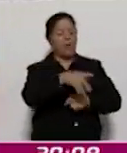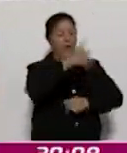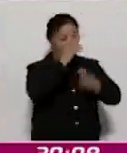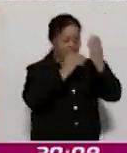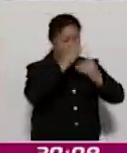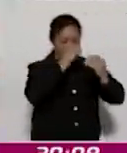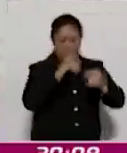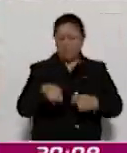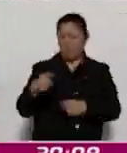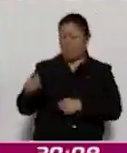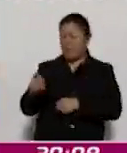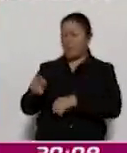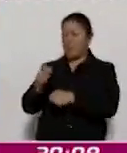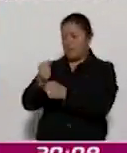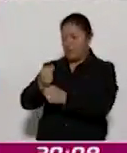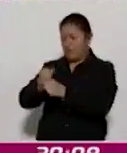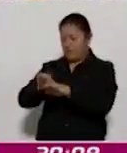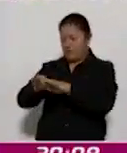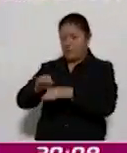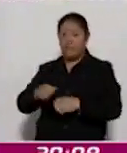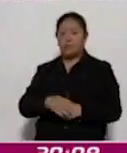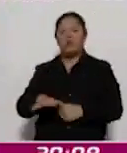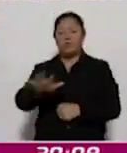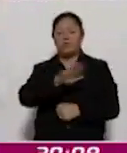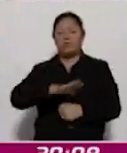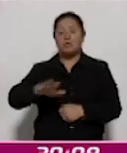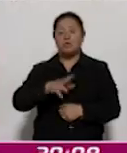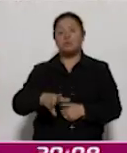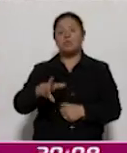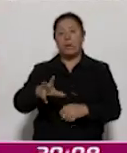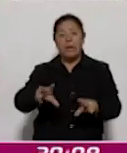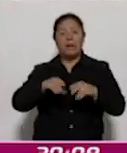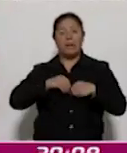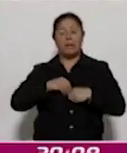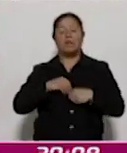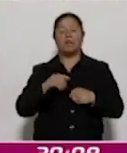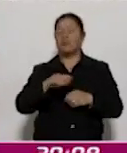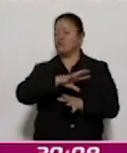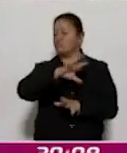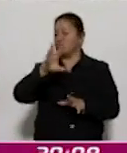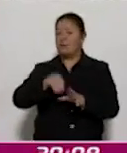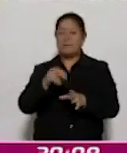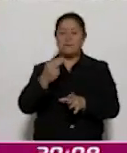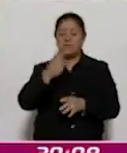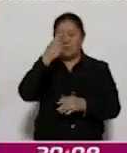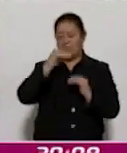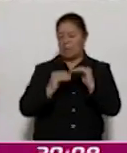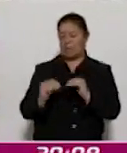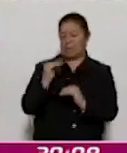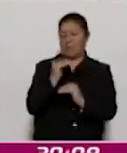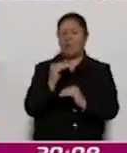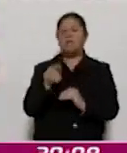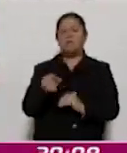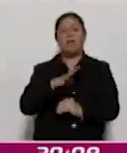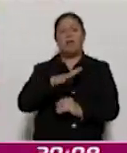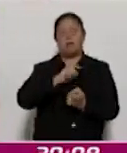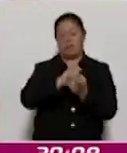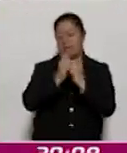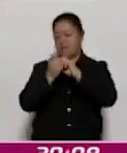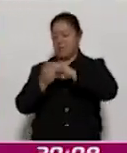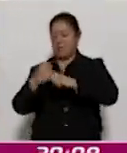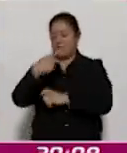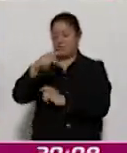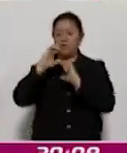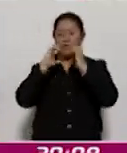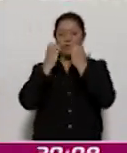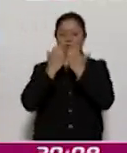con empresarios, los estudiantes adquirieron las herramientas necesarias para llevar sus ideas al siguiente nivel y convertirse en agentes de cambio en sus comunidades.